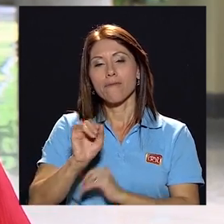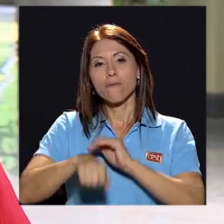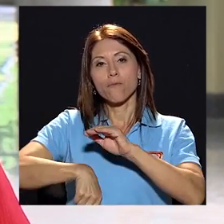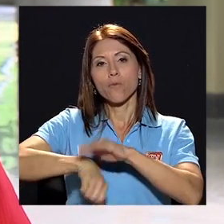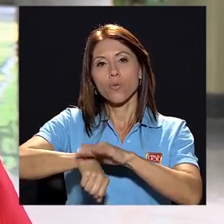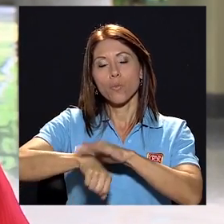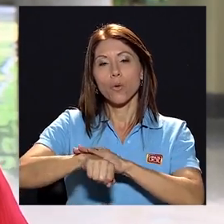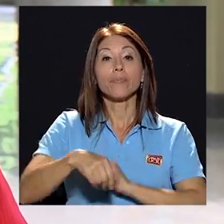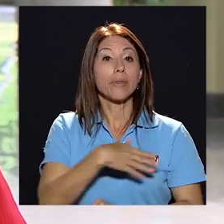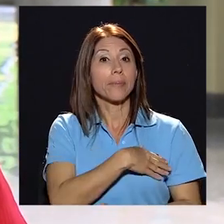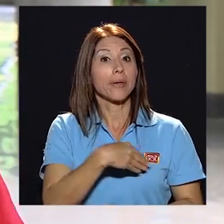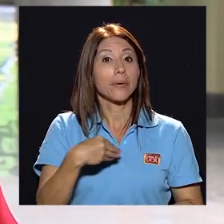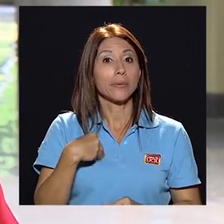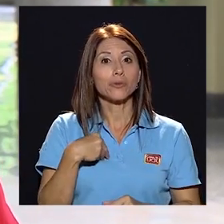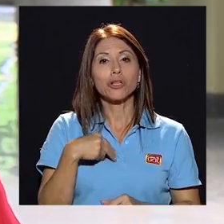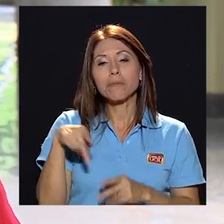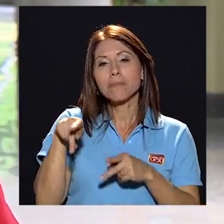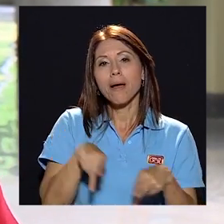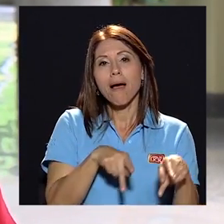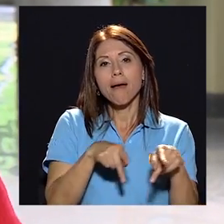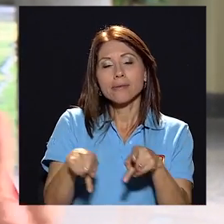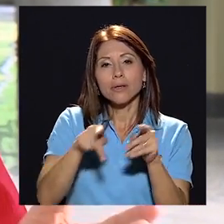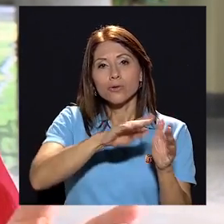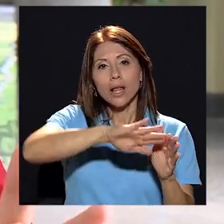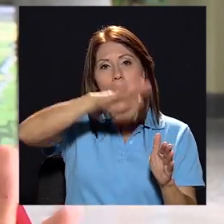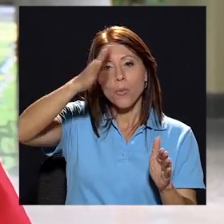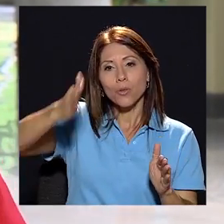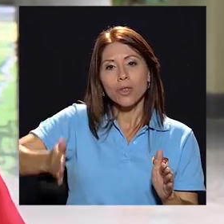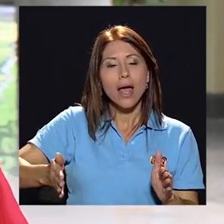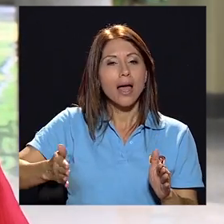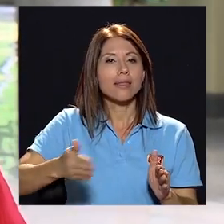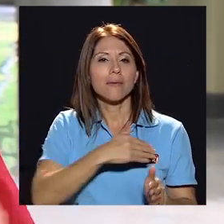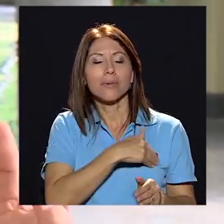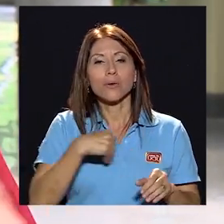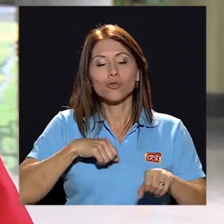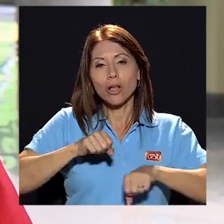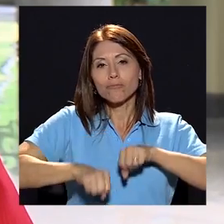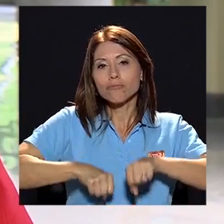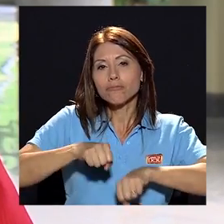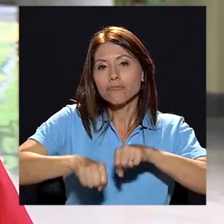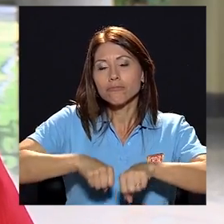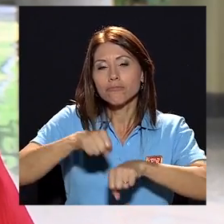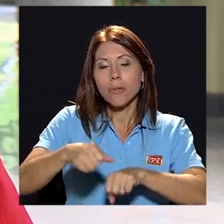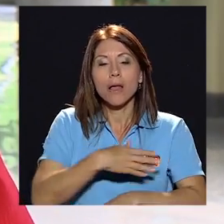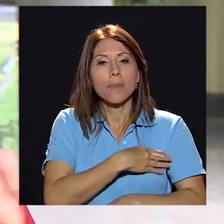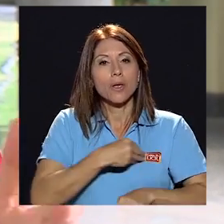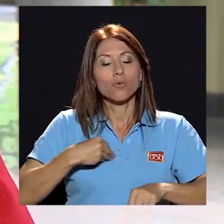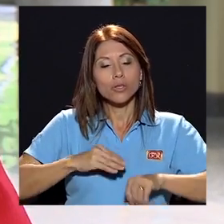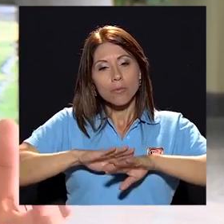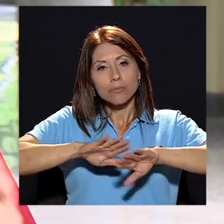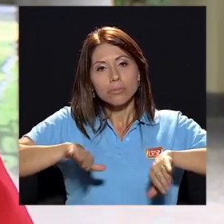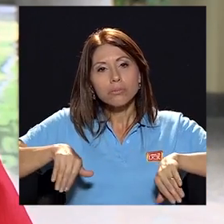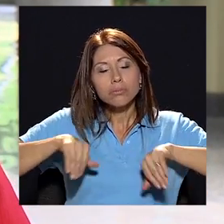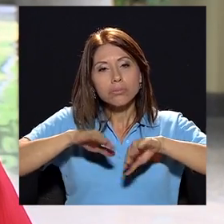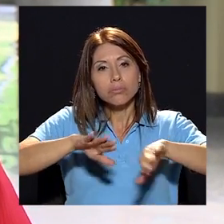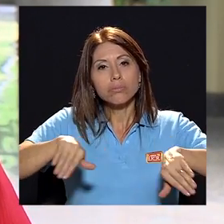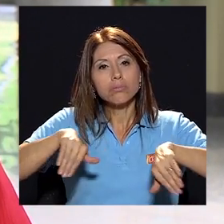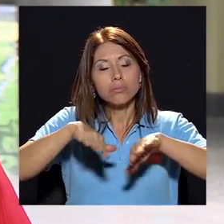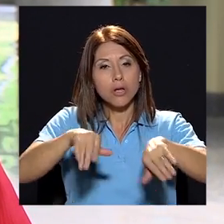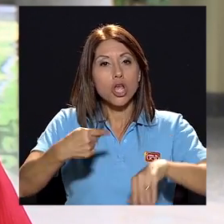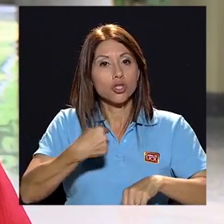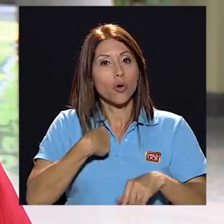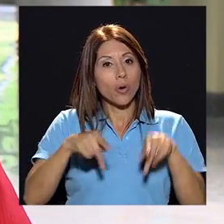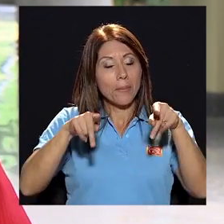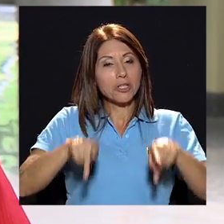los paseos a la montaña, gusta andar en bicicleta, nadar, en fin, soy una persona muy activa